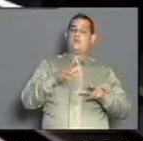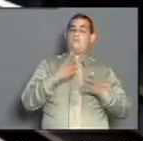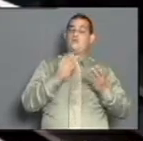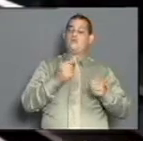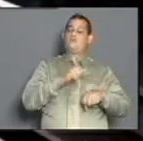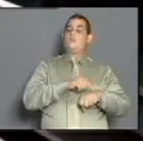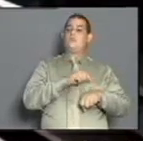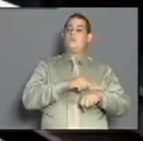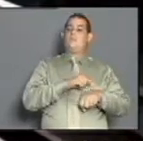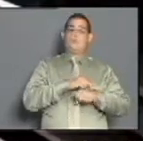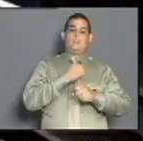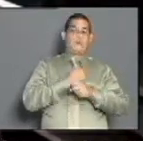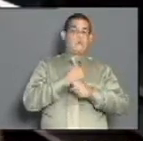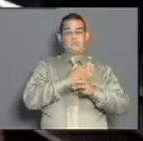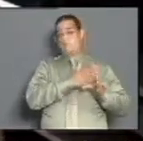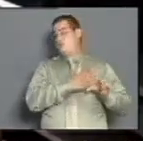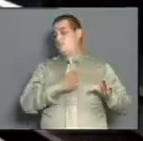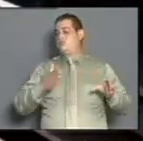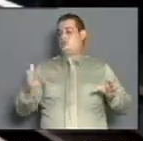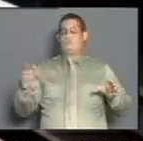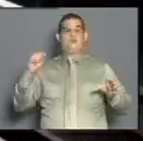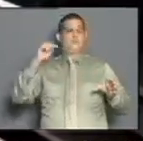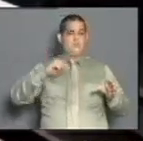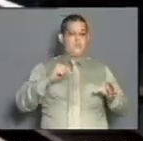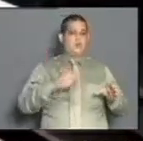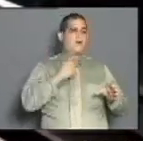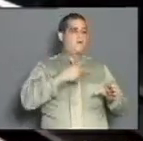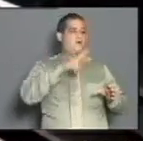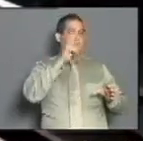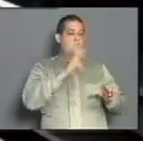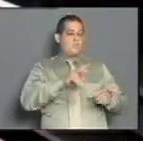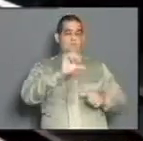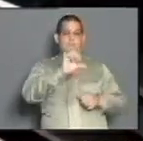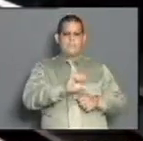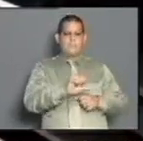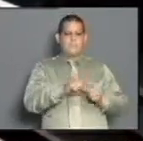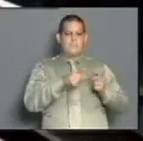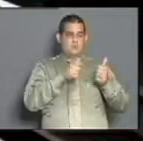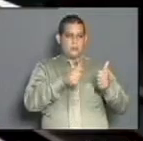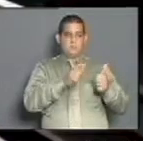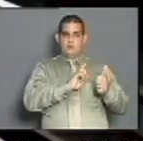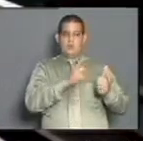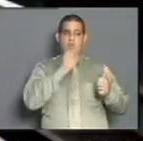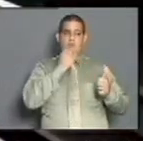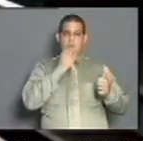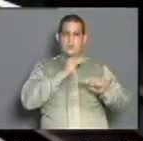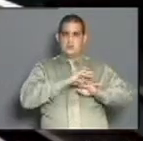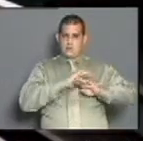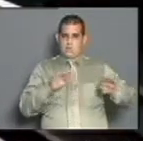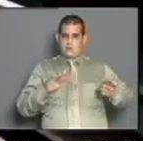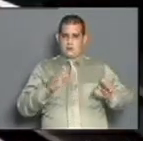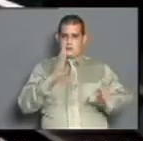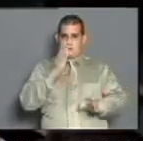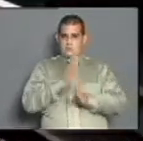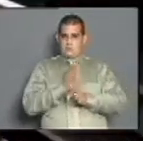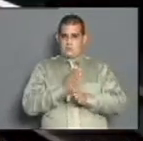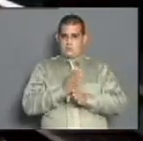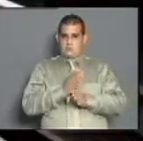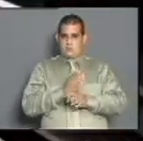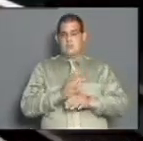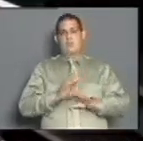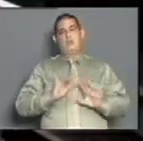en el comercio y tenga la experiencia, si no transita por este proceso de evaluación y sale satisfactorio, ¿deja de trabajar en este sector o no?